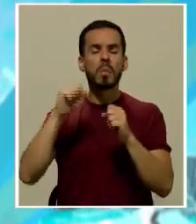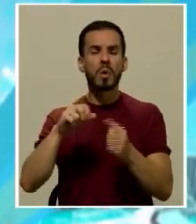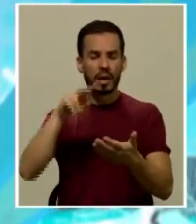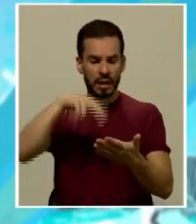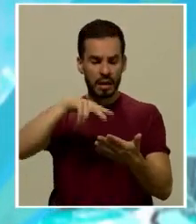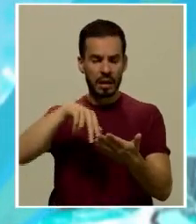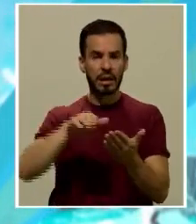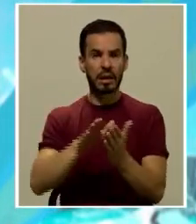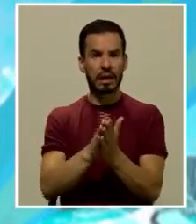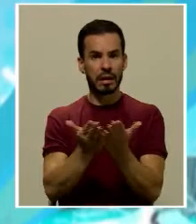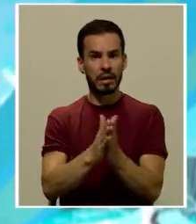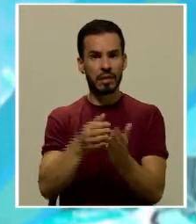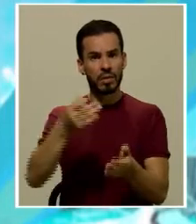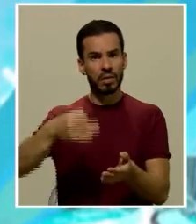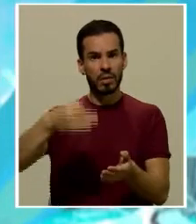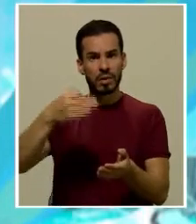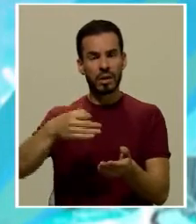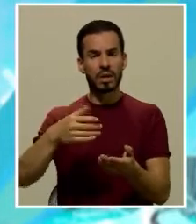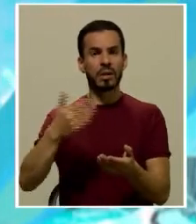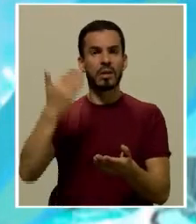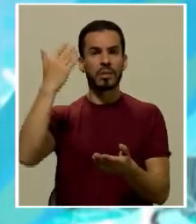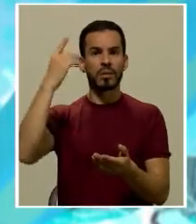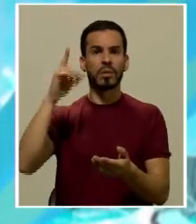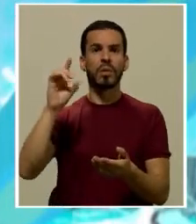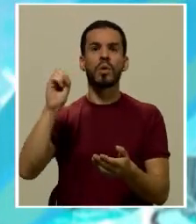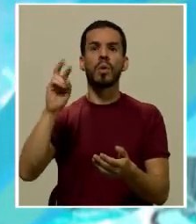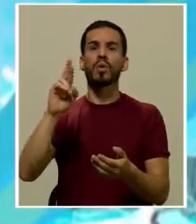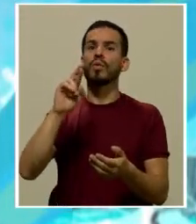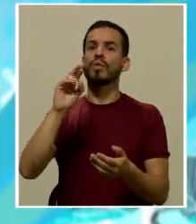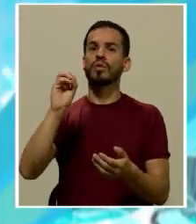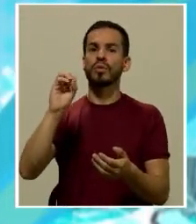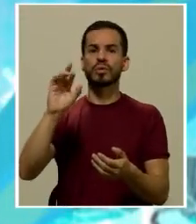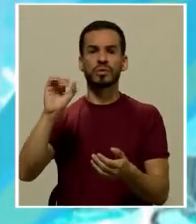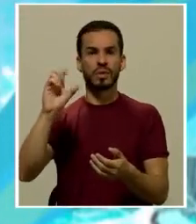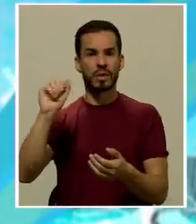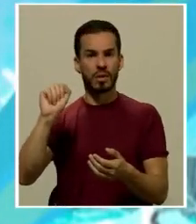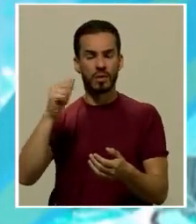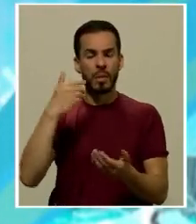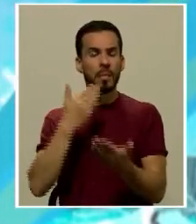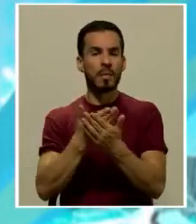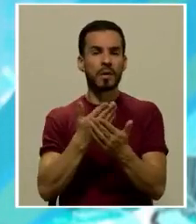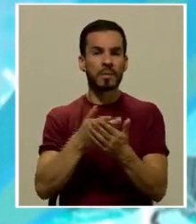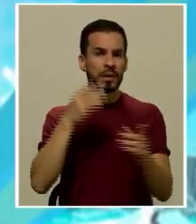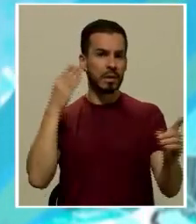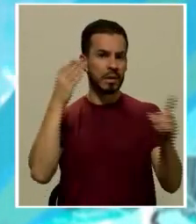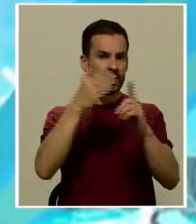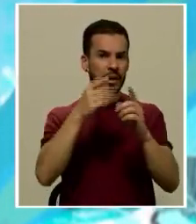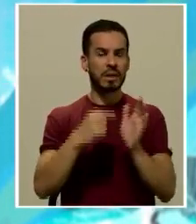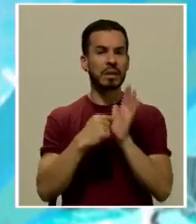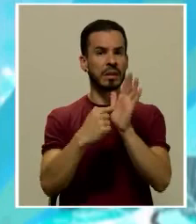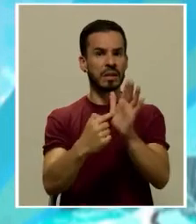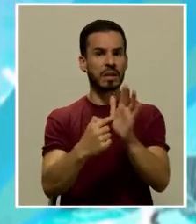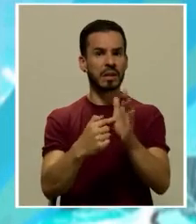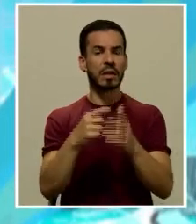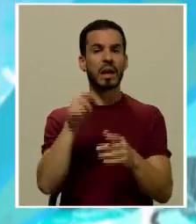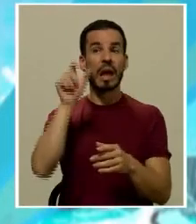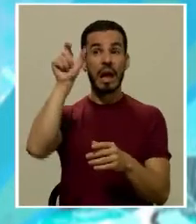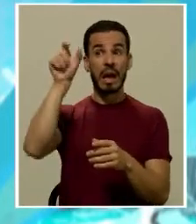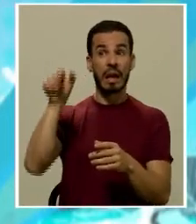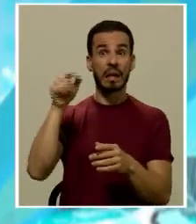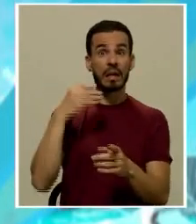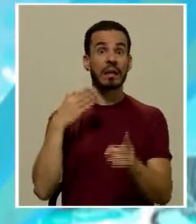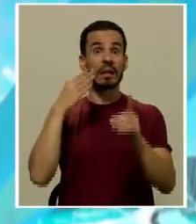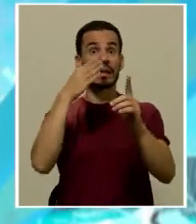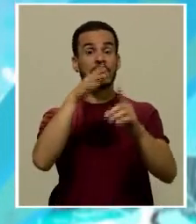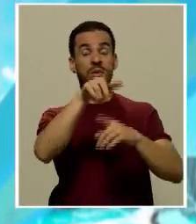textos originales de clásicos como Locke o Rousseau planteamientos directos en los que se indica aquel que